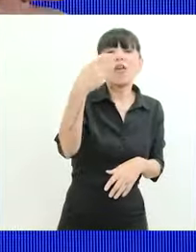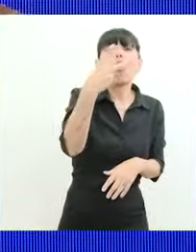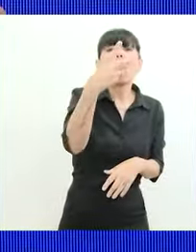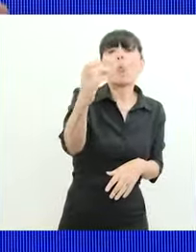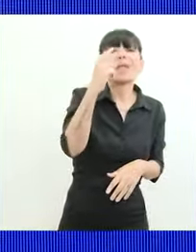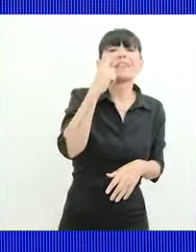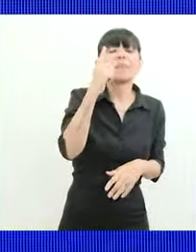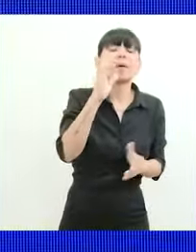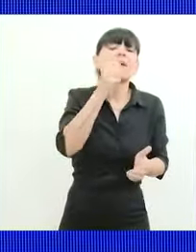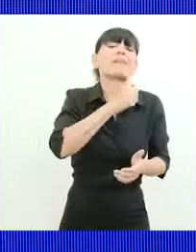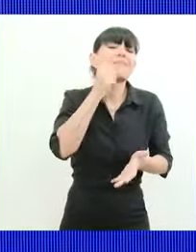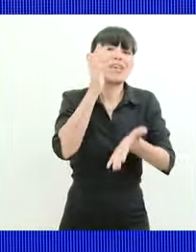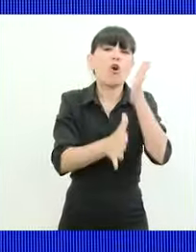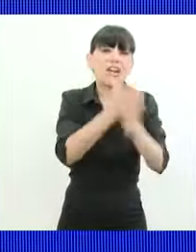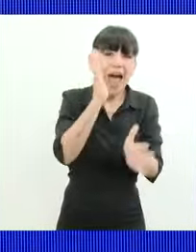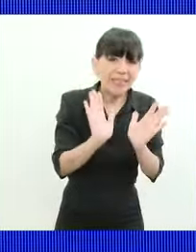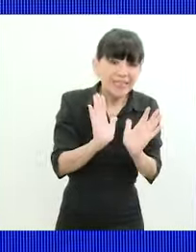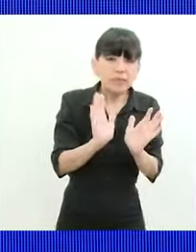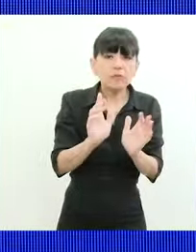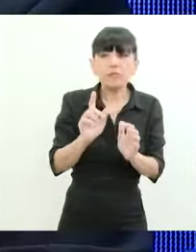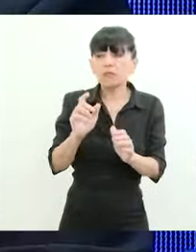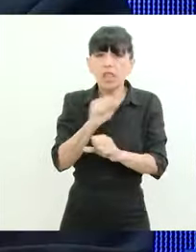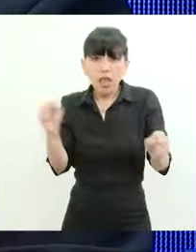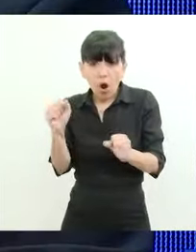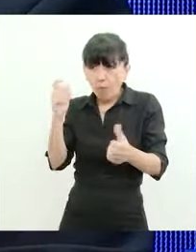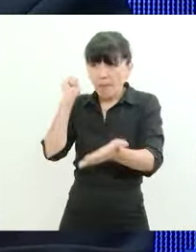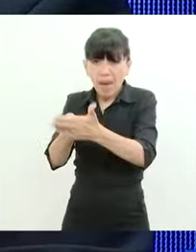medicamentos gratuitos en el programa mejor vivir que no tenerlos